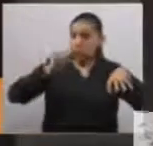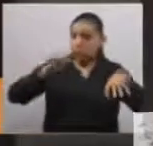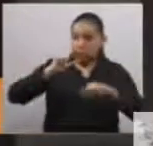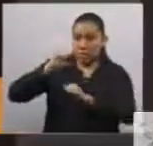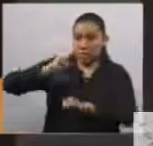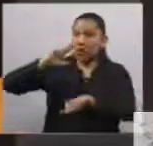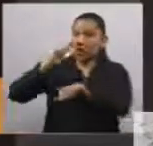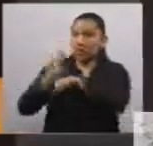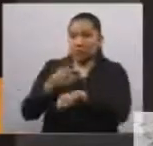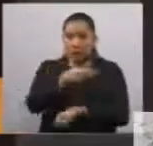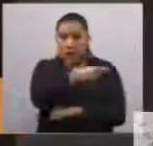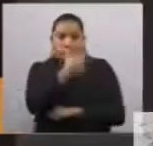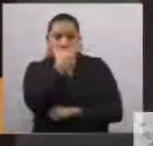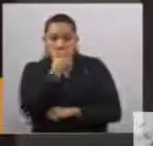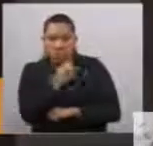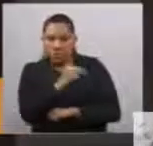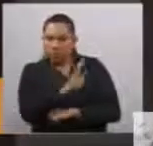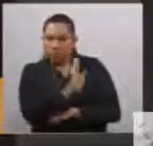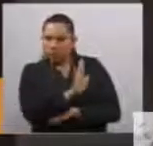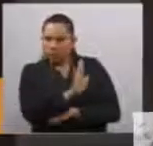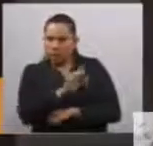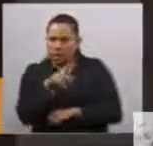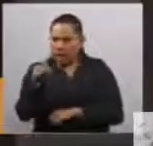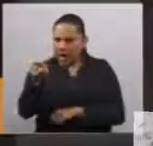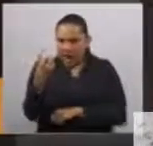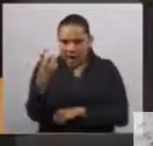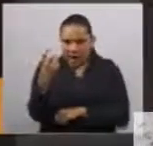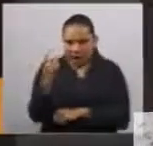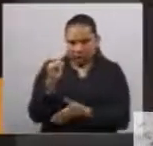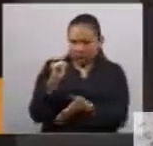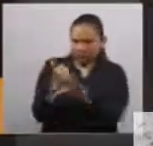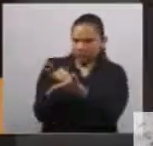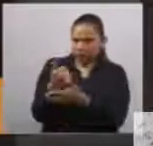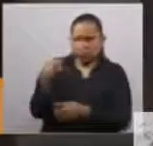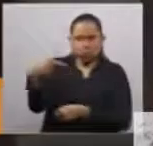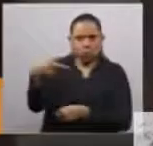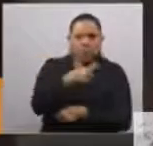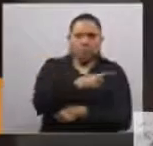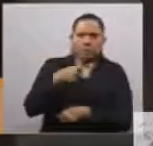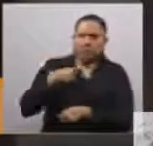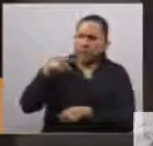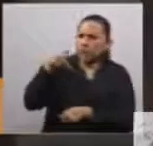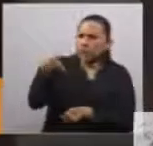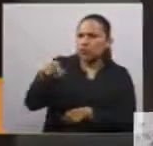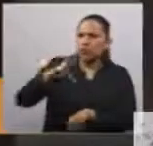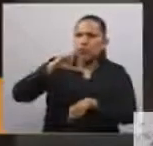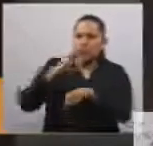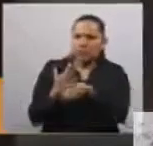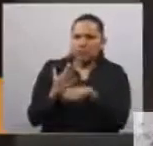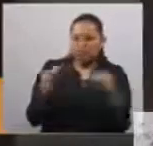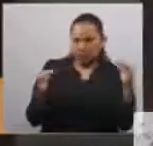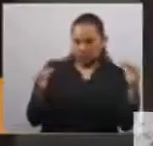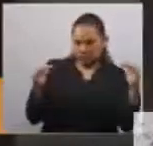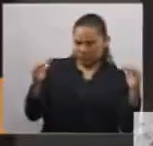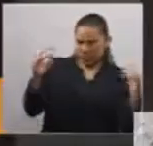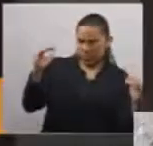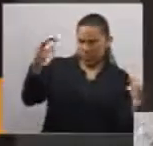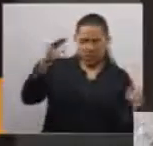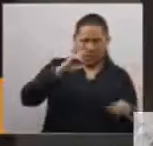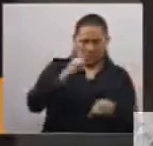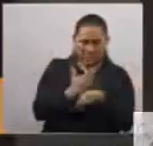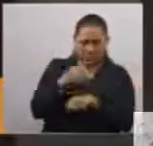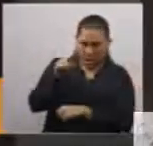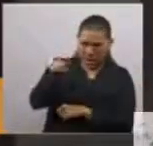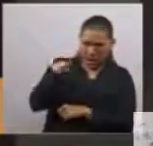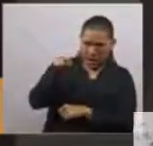de las desigualdades en nuestra sociedad que va en perjuicio general de las mujeres. En razón